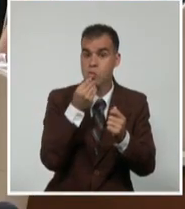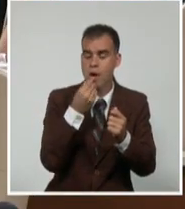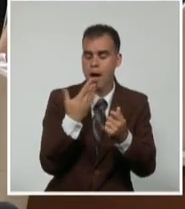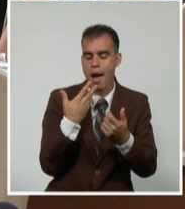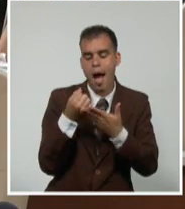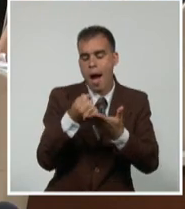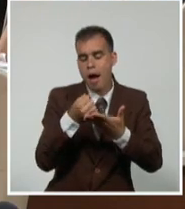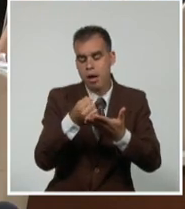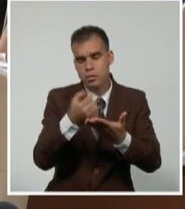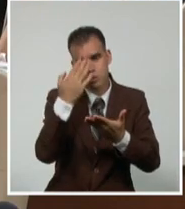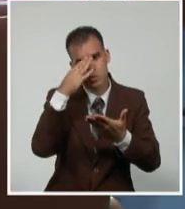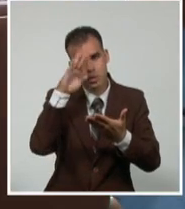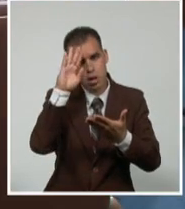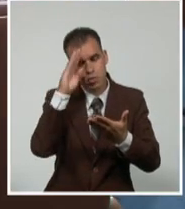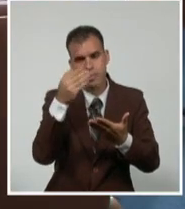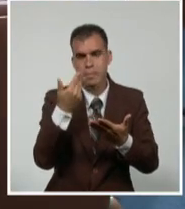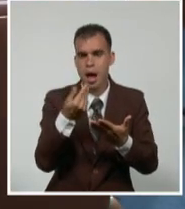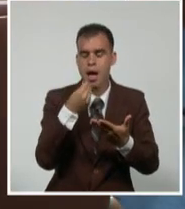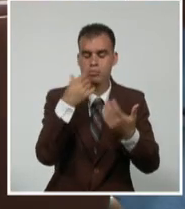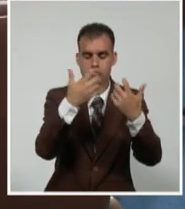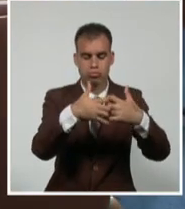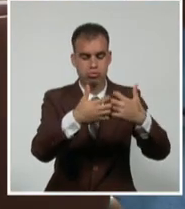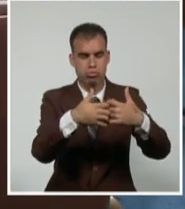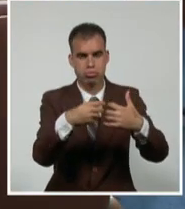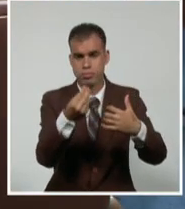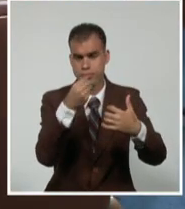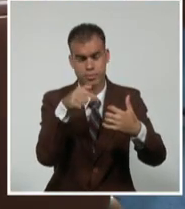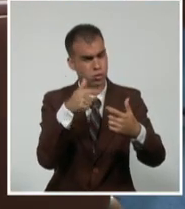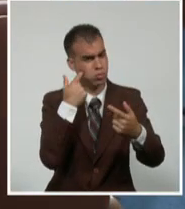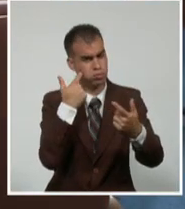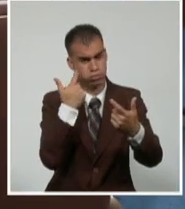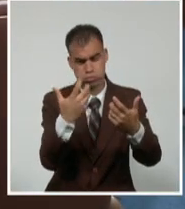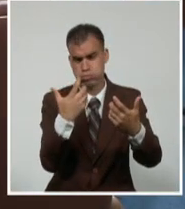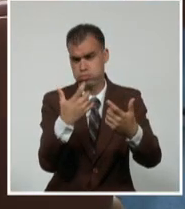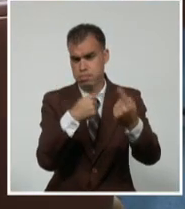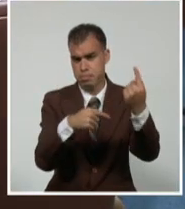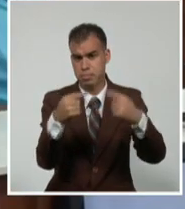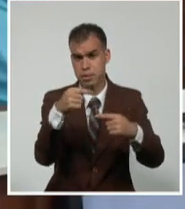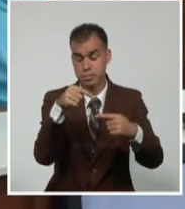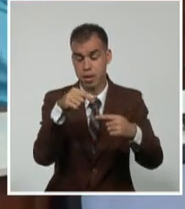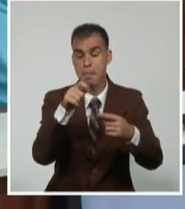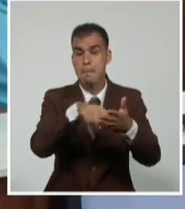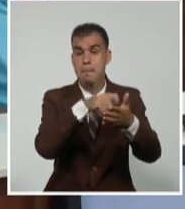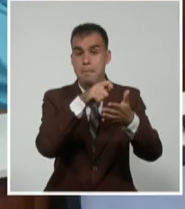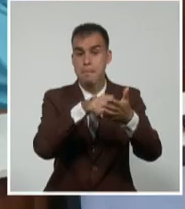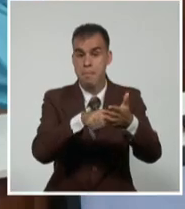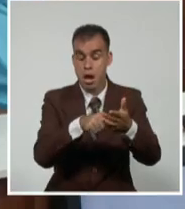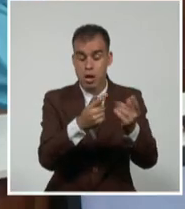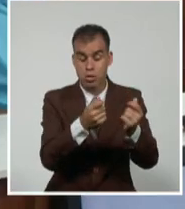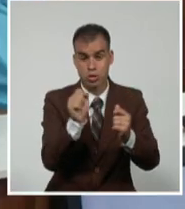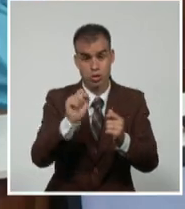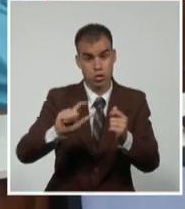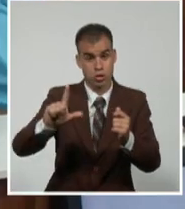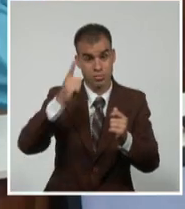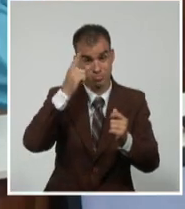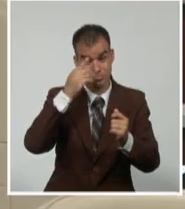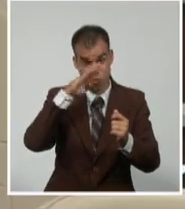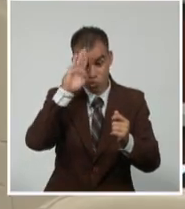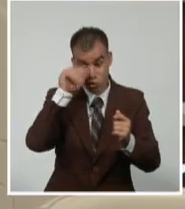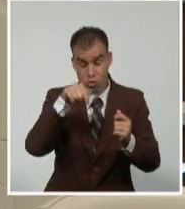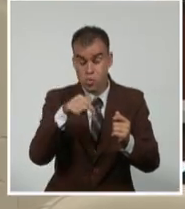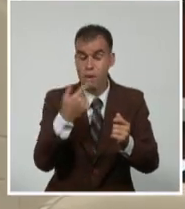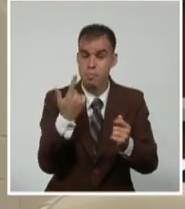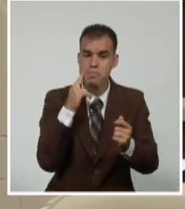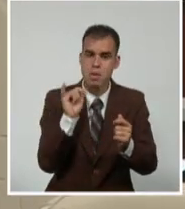de potenciar la producción de alimentos, pilar fundamental en la estrategia económica y social con que la nación caribeña enfrenta la crisis